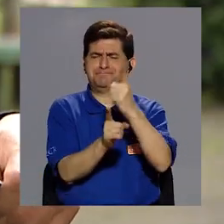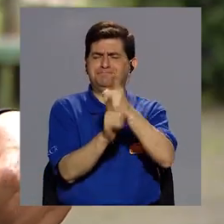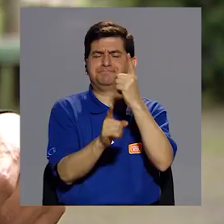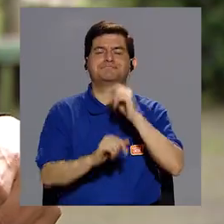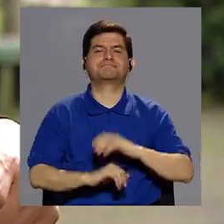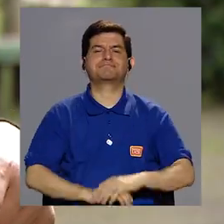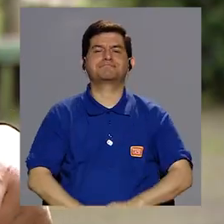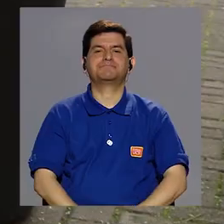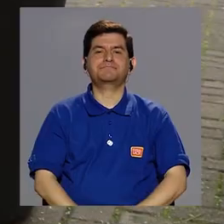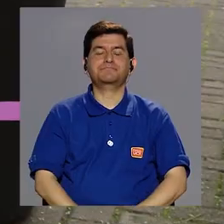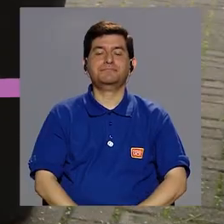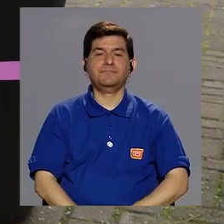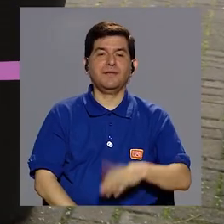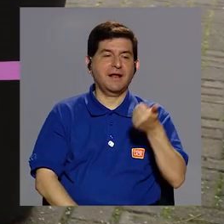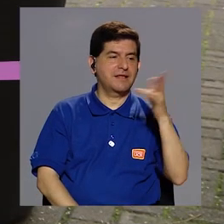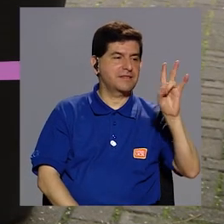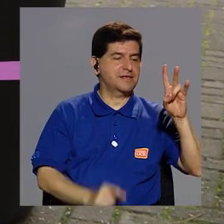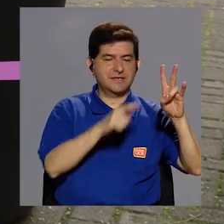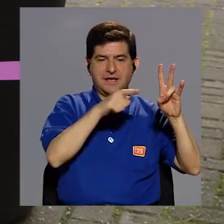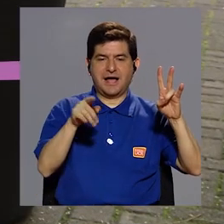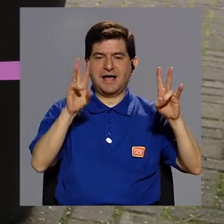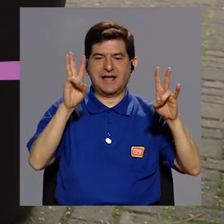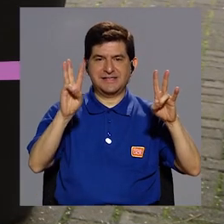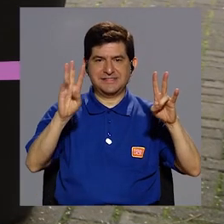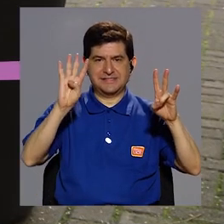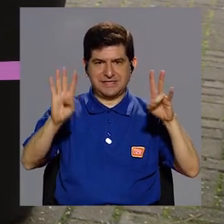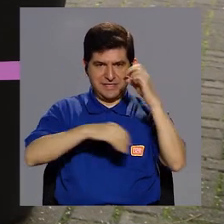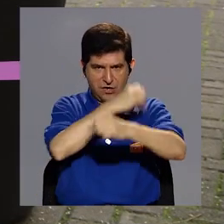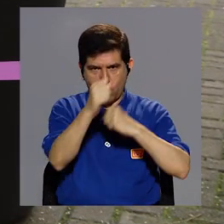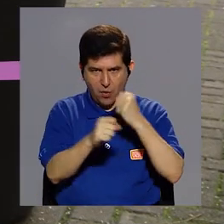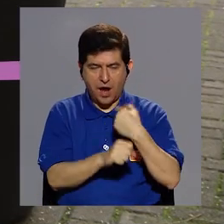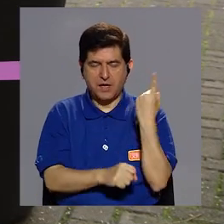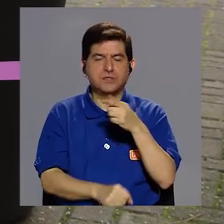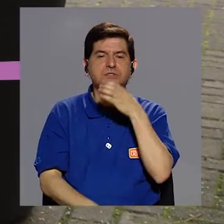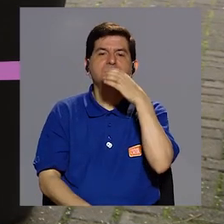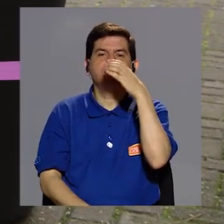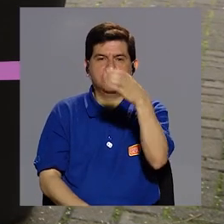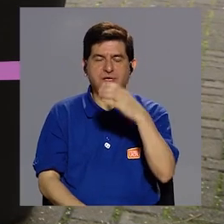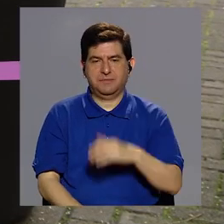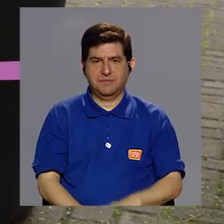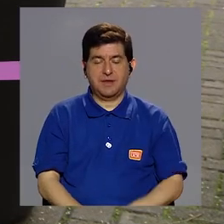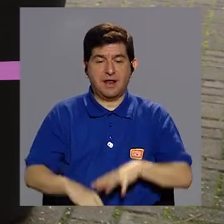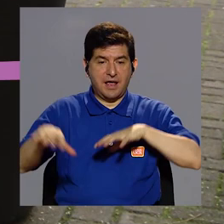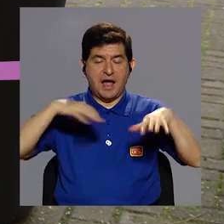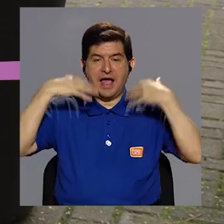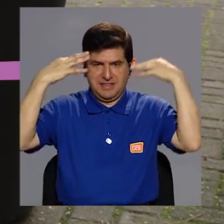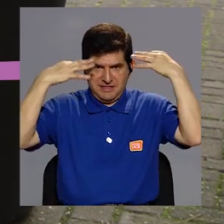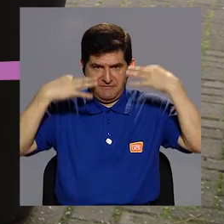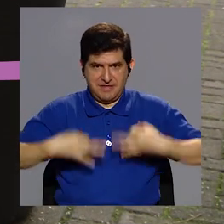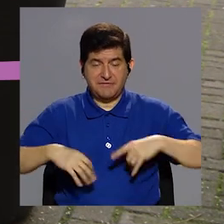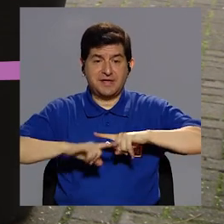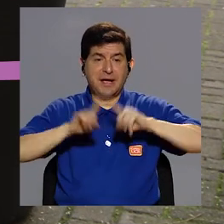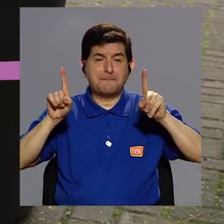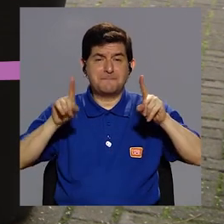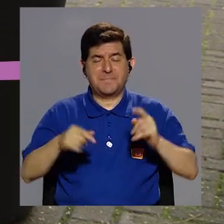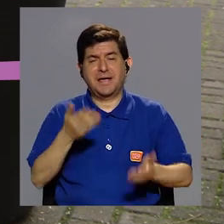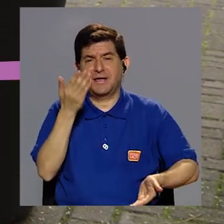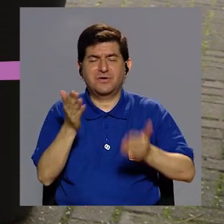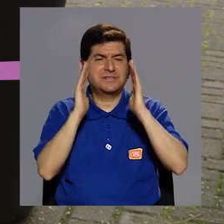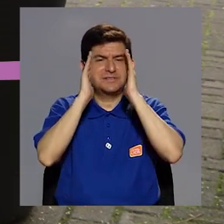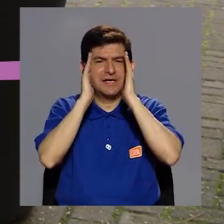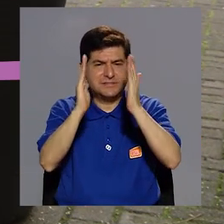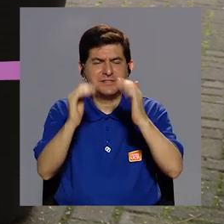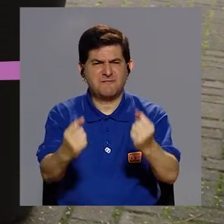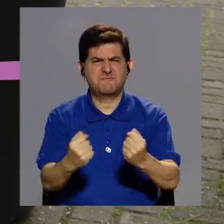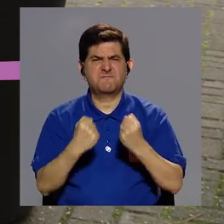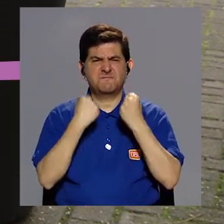Exacto. Luego, de los 17 a los 64 años siempre se recomienda actividad física, pero se le